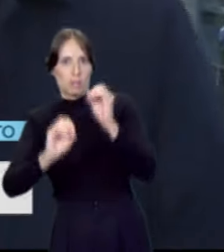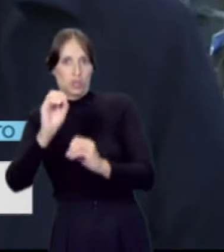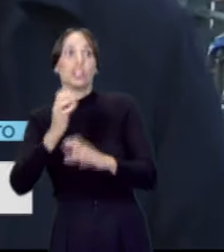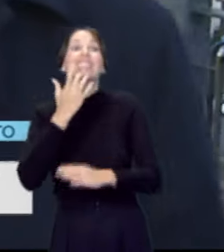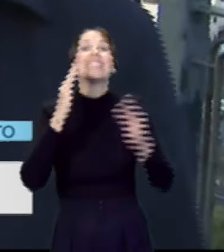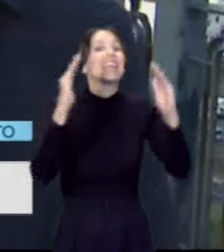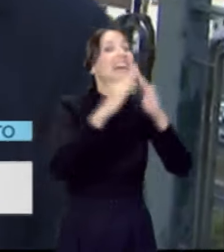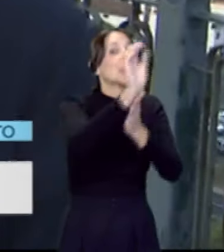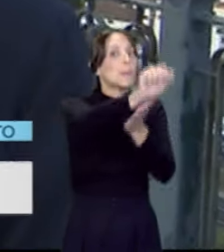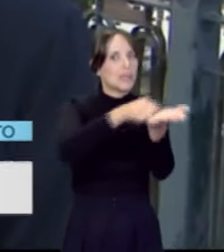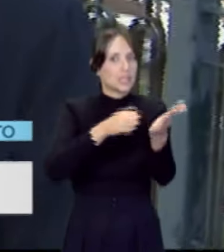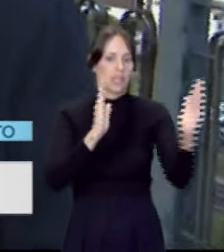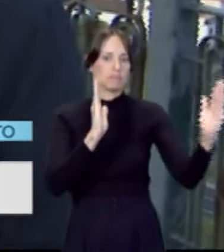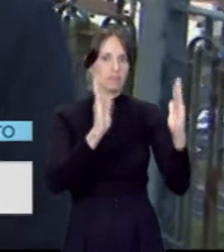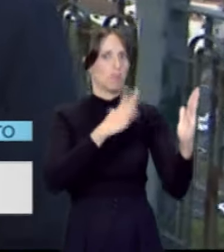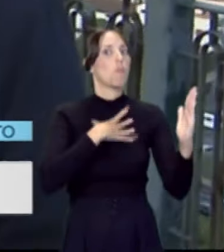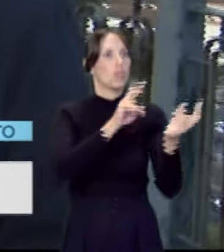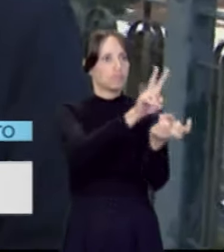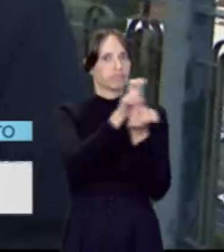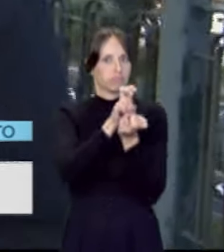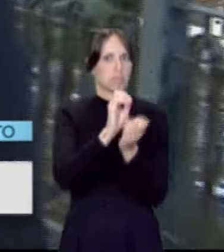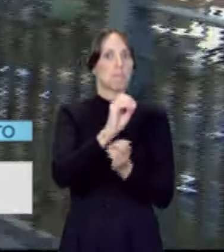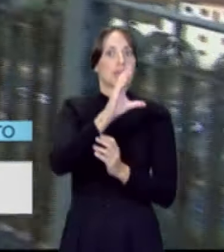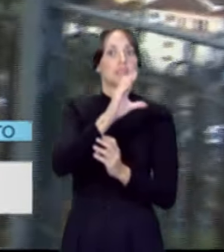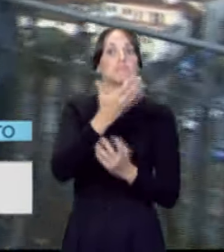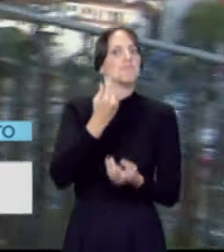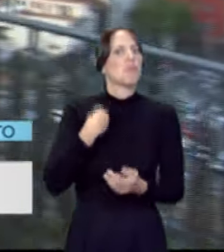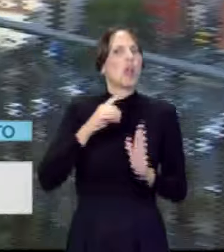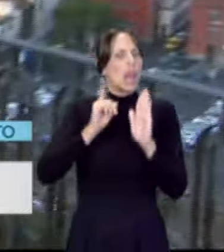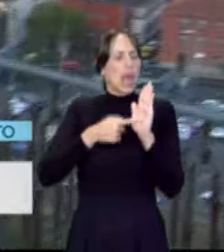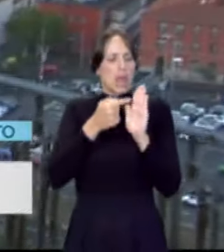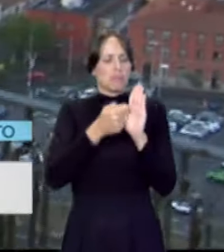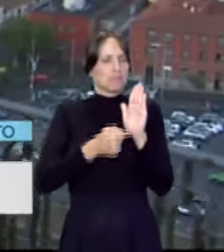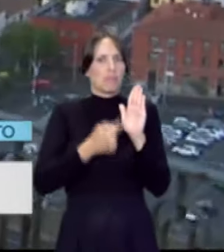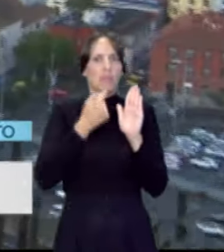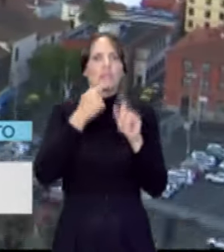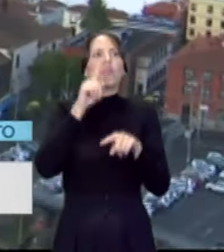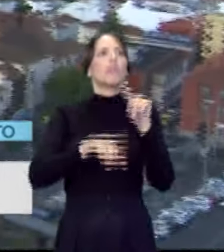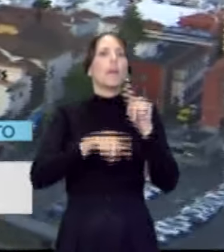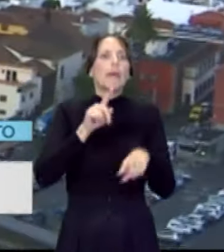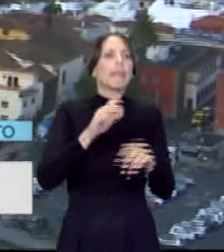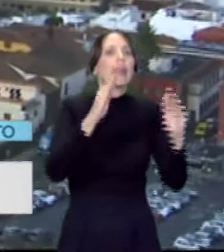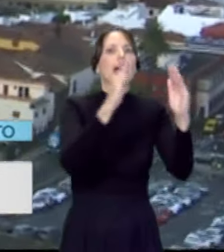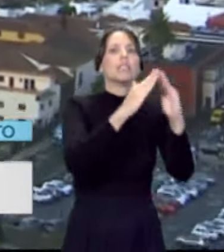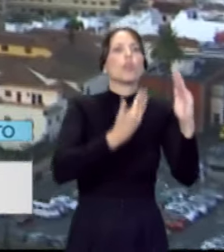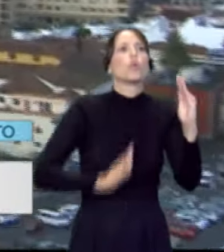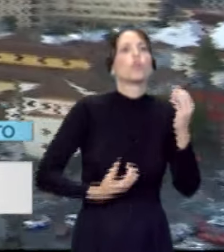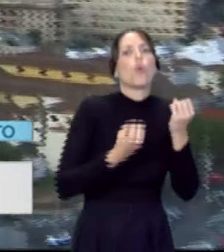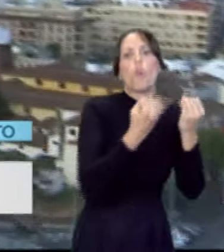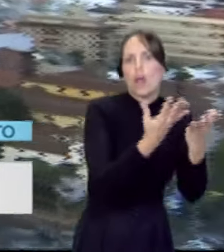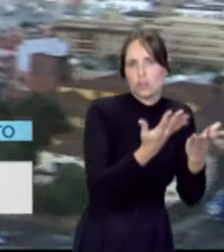Es verdad que la propia ley nos marca los criterios que debemos seguir, dependiendo del número de tenedores que tenga esa